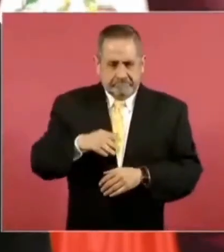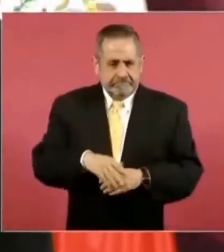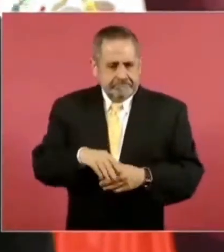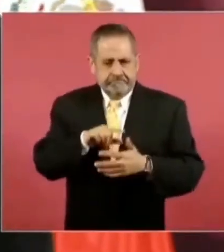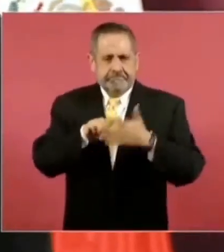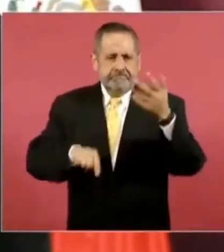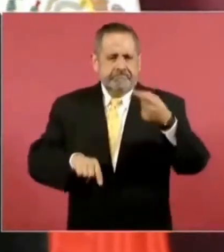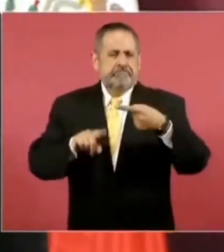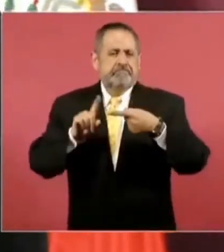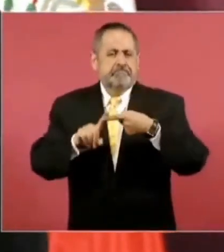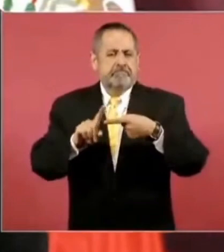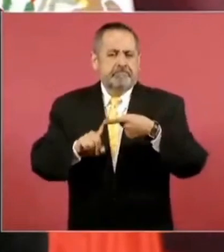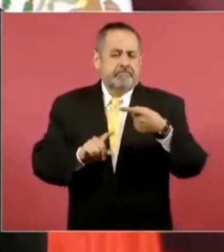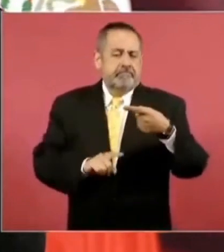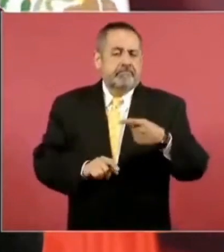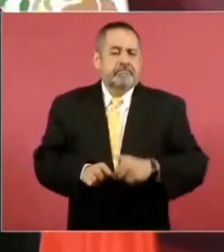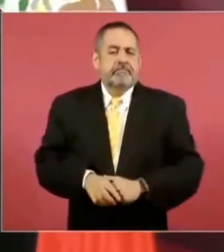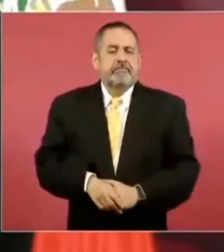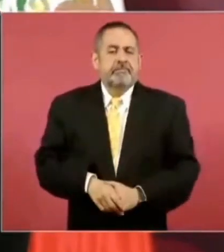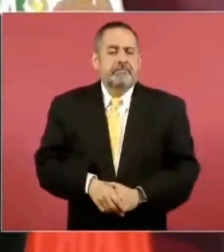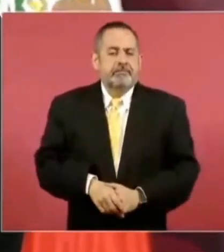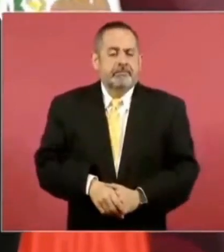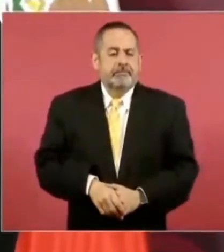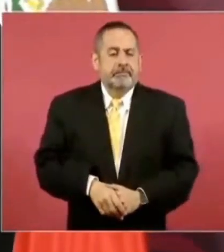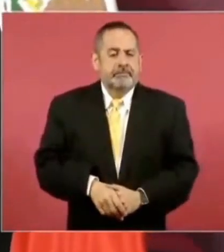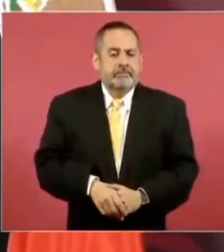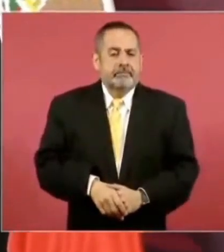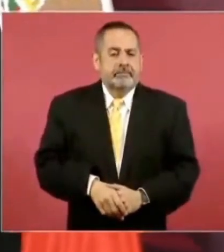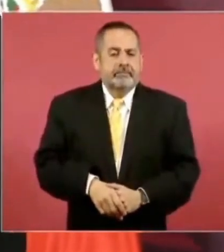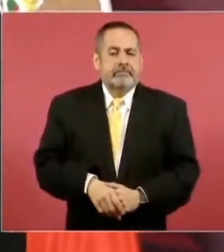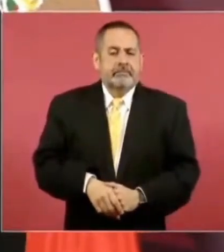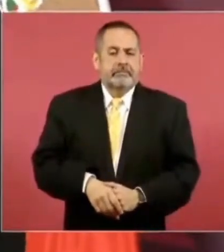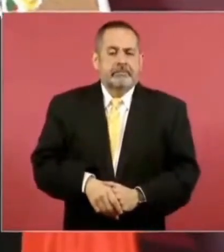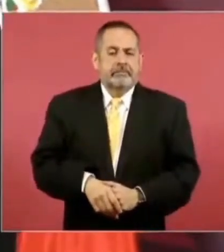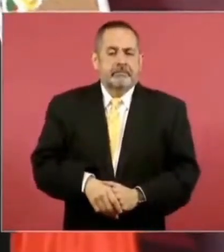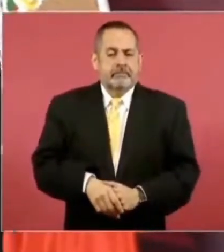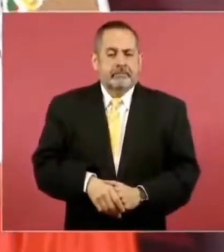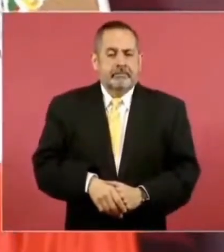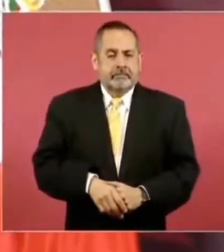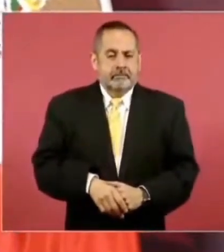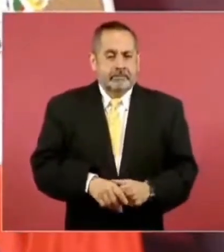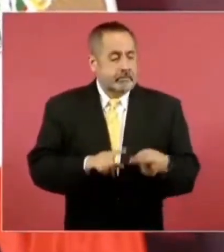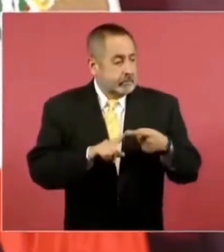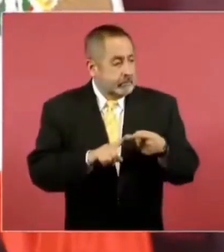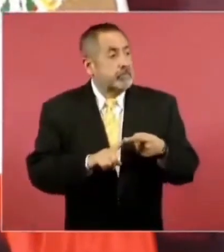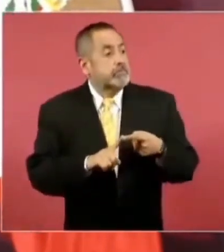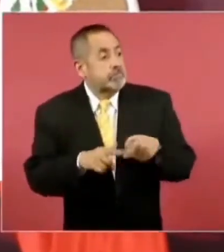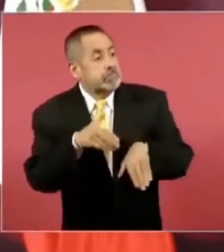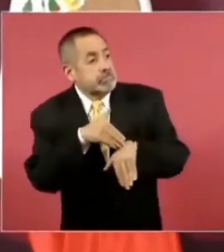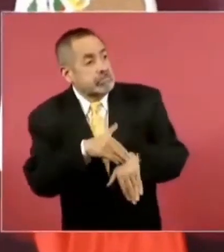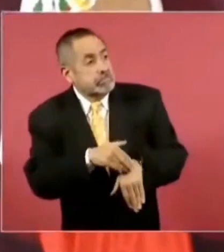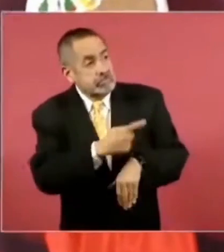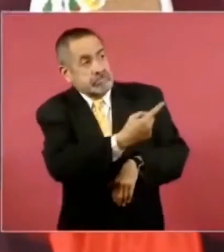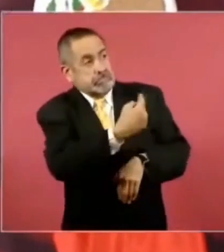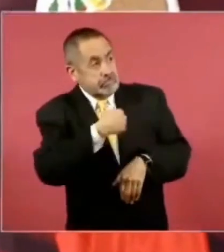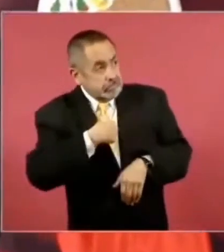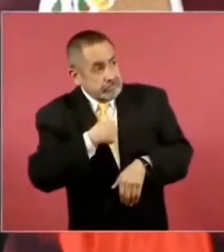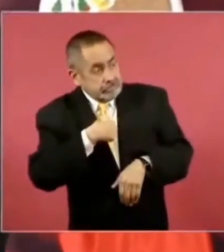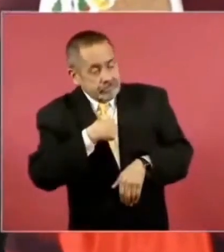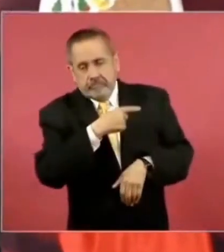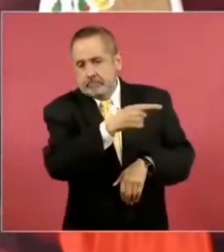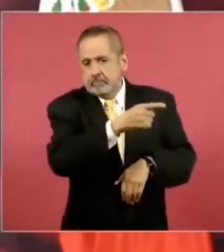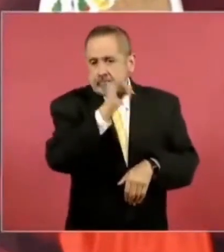recibiendo consigna, ¿no?, de sus jefes.